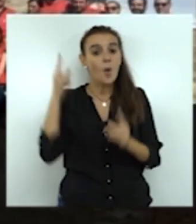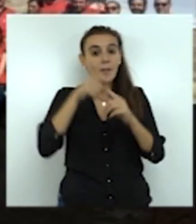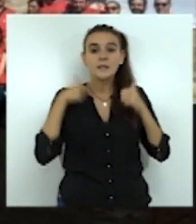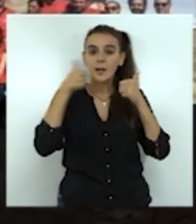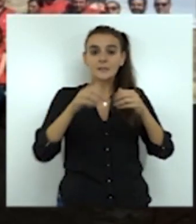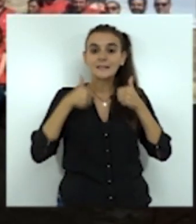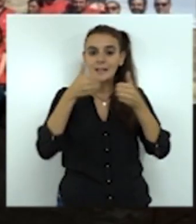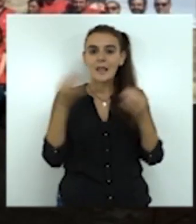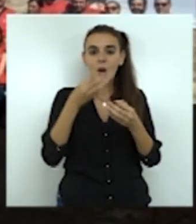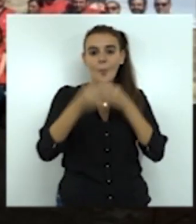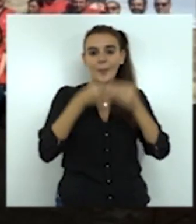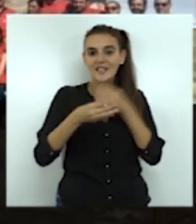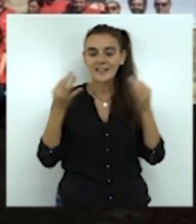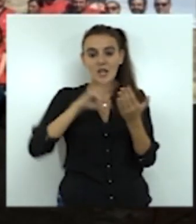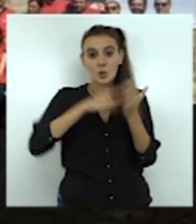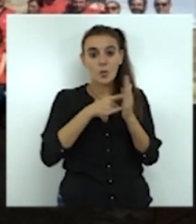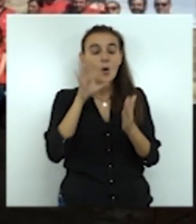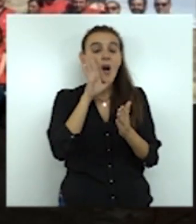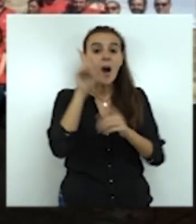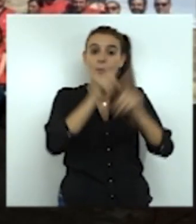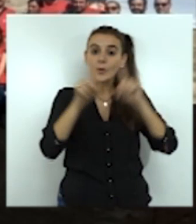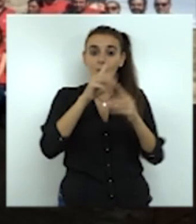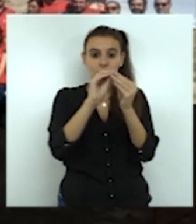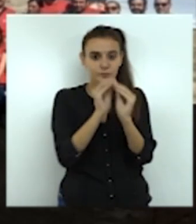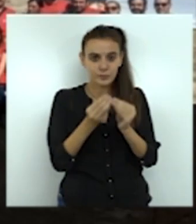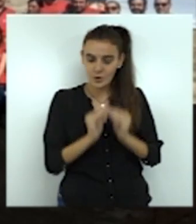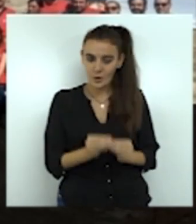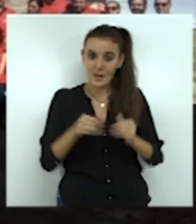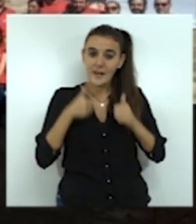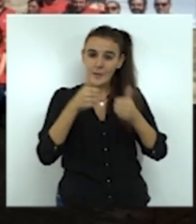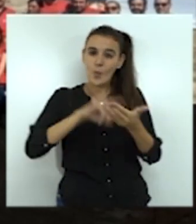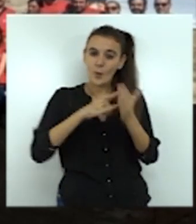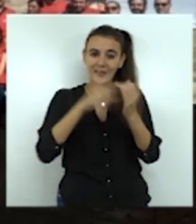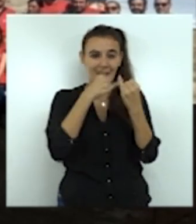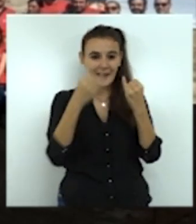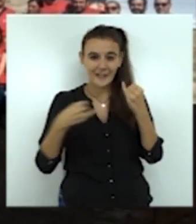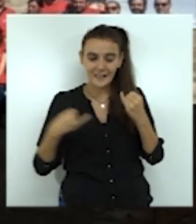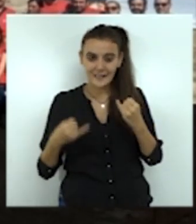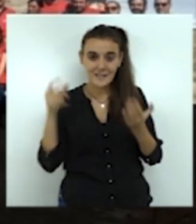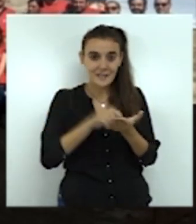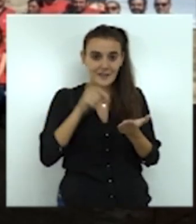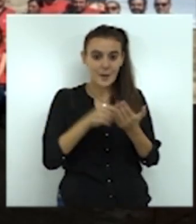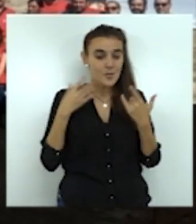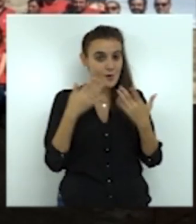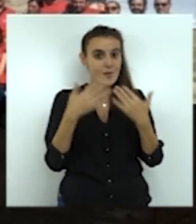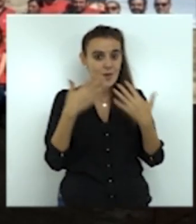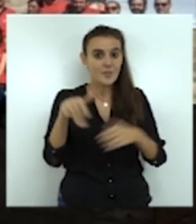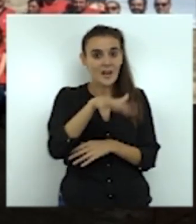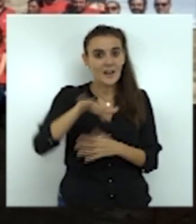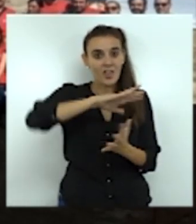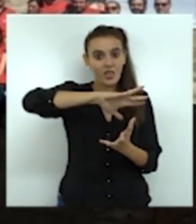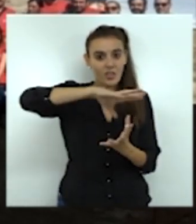solucionar estas carencias y establecer un mecanismo reactivo a la crisis rápido y capaz de desplegarse en la zona de desastre en un tiempo